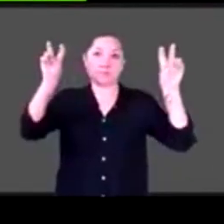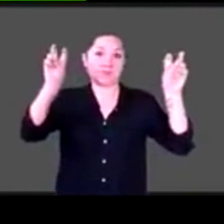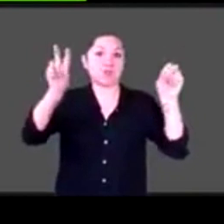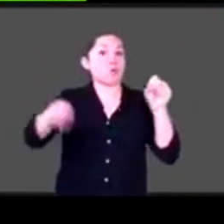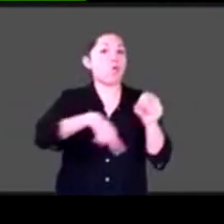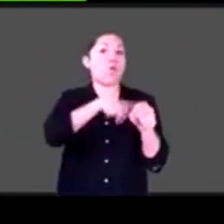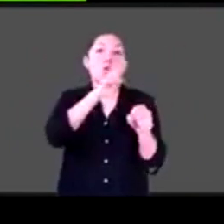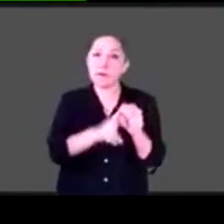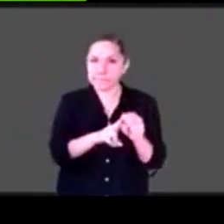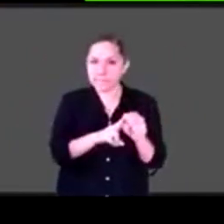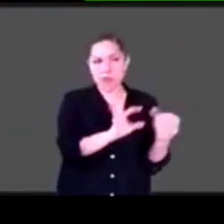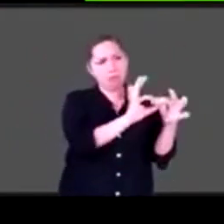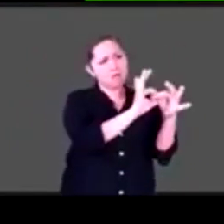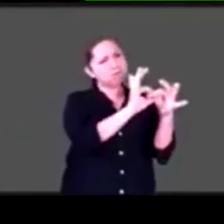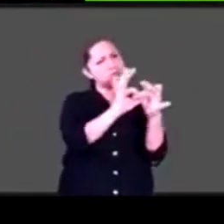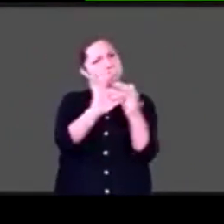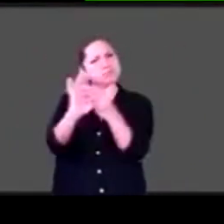¿no?